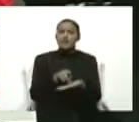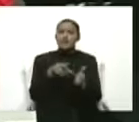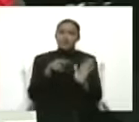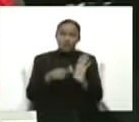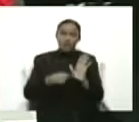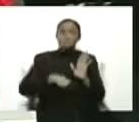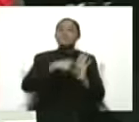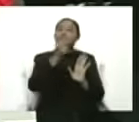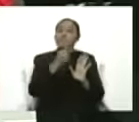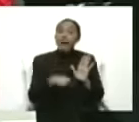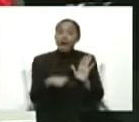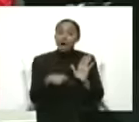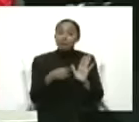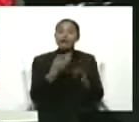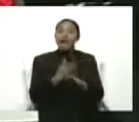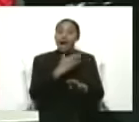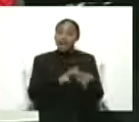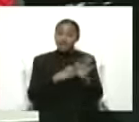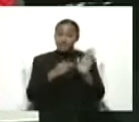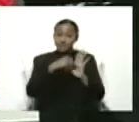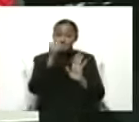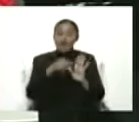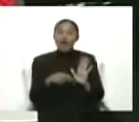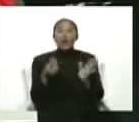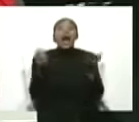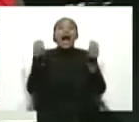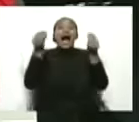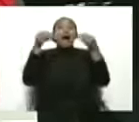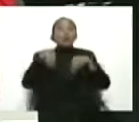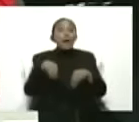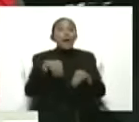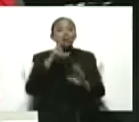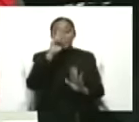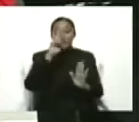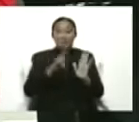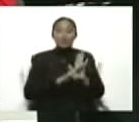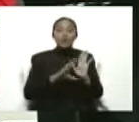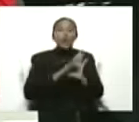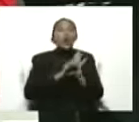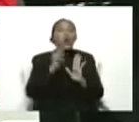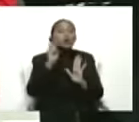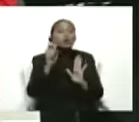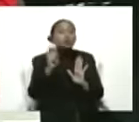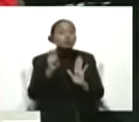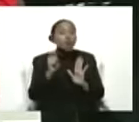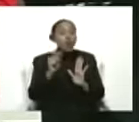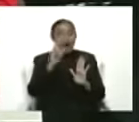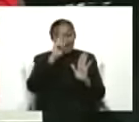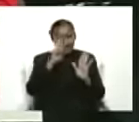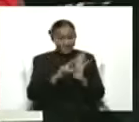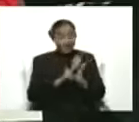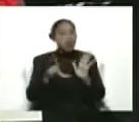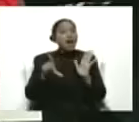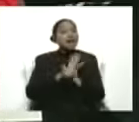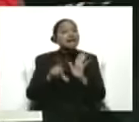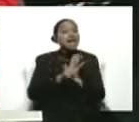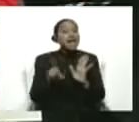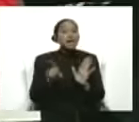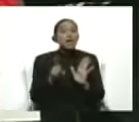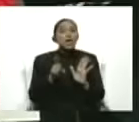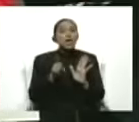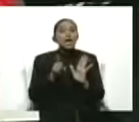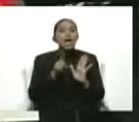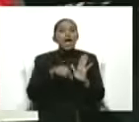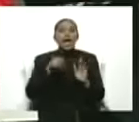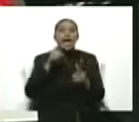acuerdo de respeto a la constitución, a las leyes y se negaron, más que todo uno. Pero no es que